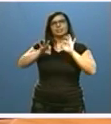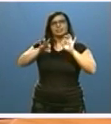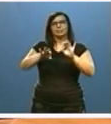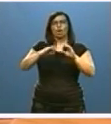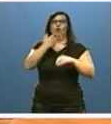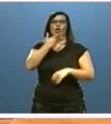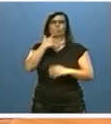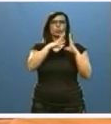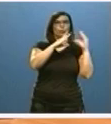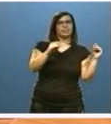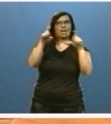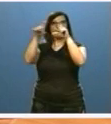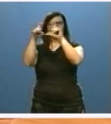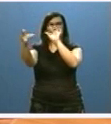-Empresa.